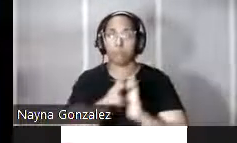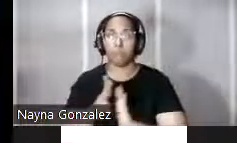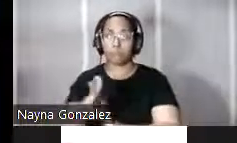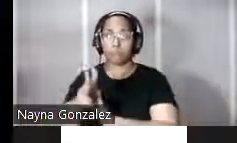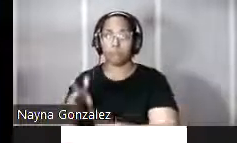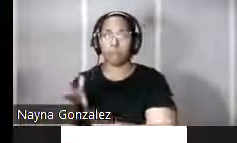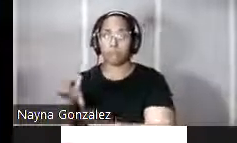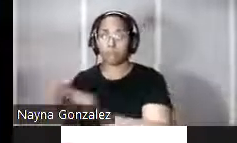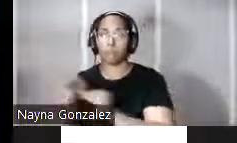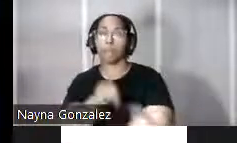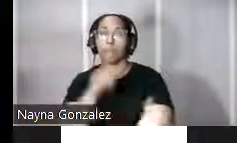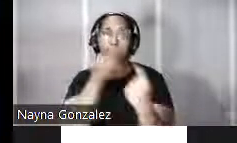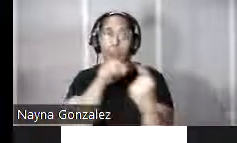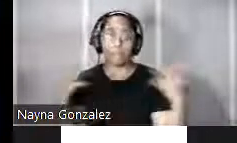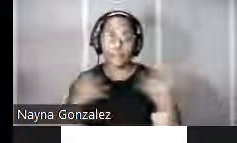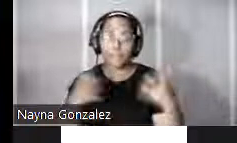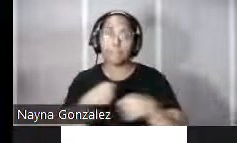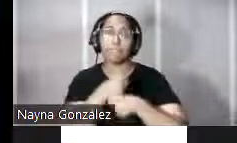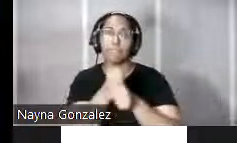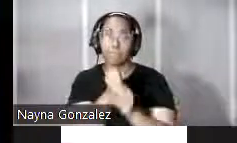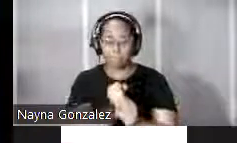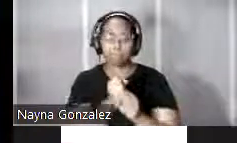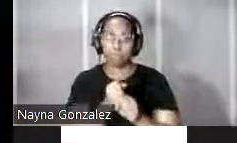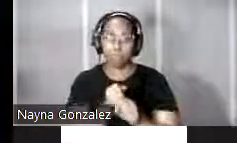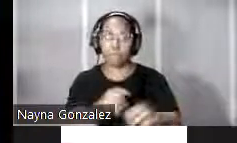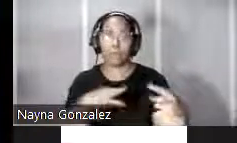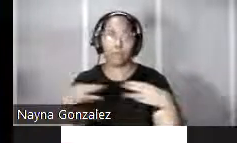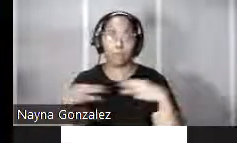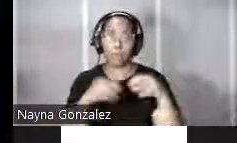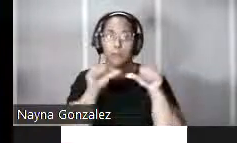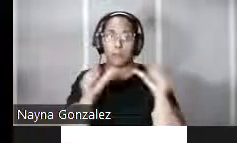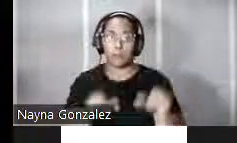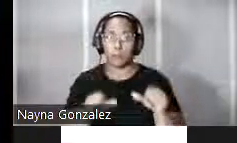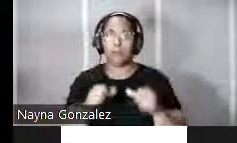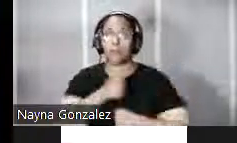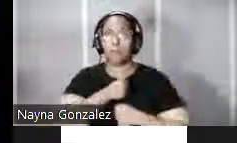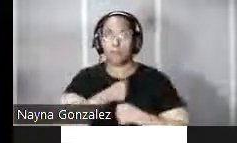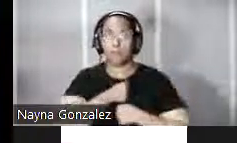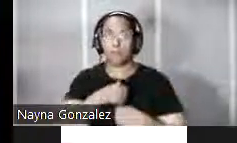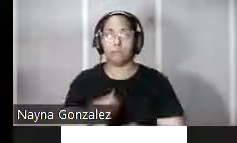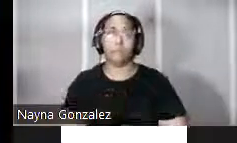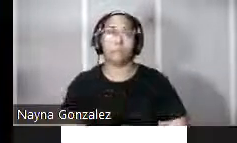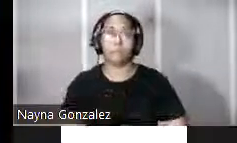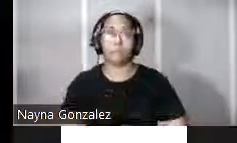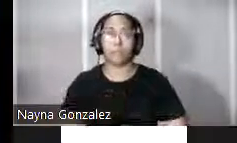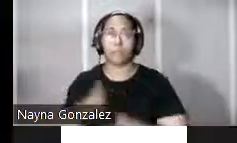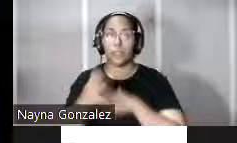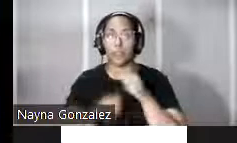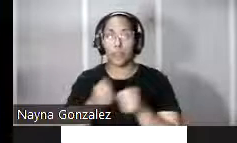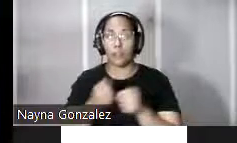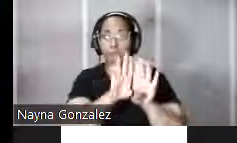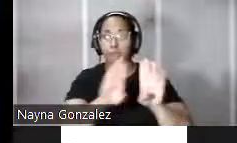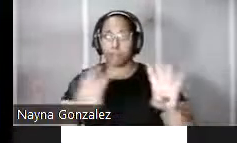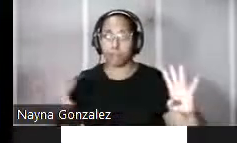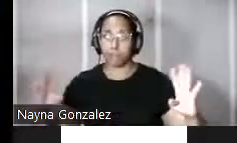de crear un recinto amurallado siguiendo las máximas de la arquitectura militar avalbartada el recinto amurallado de la